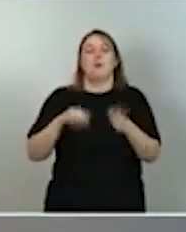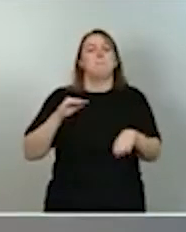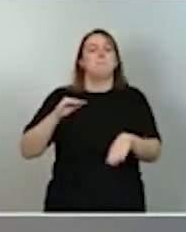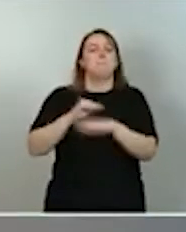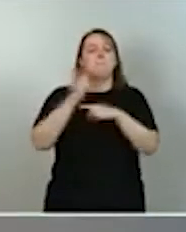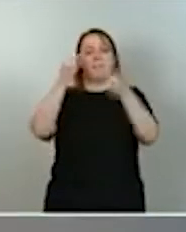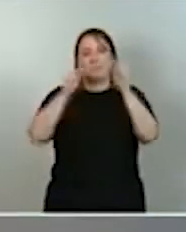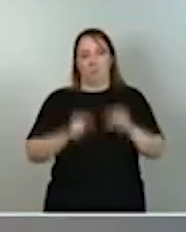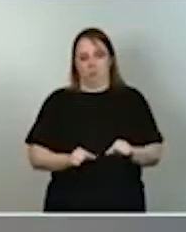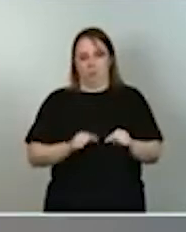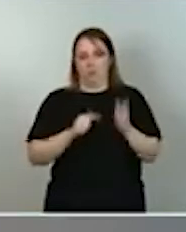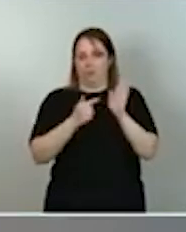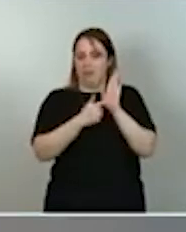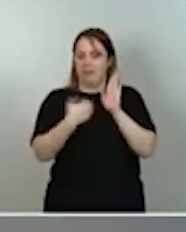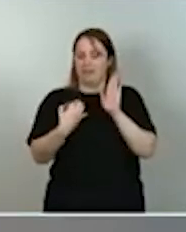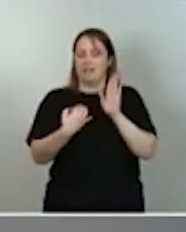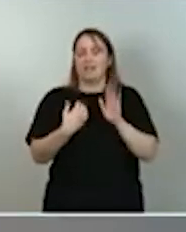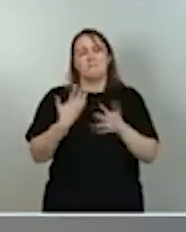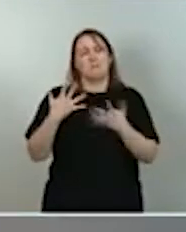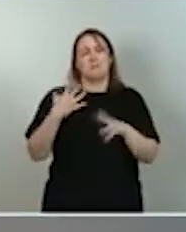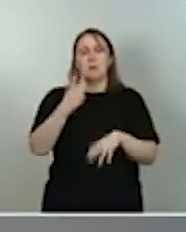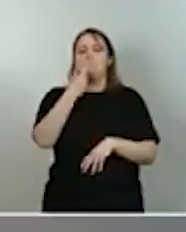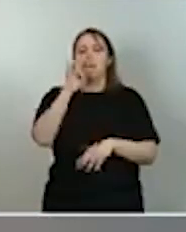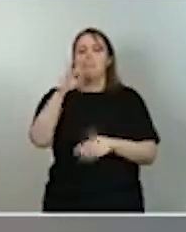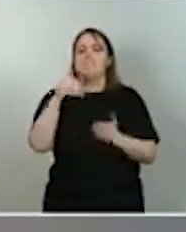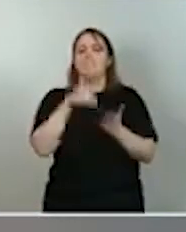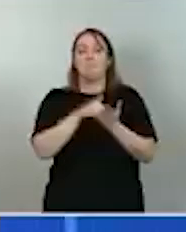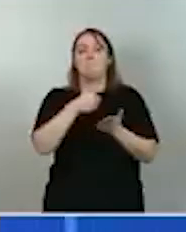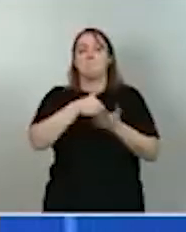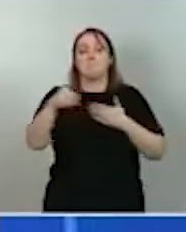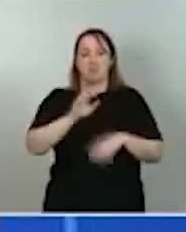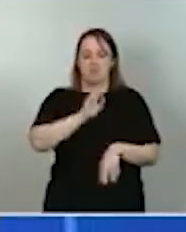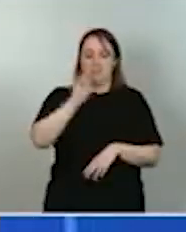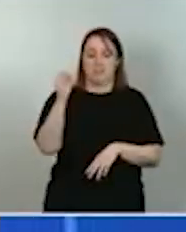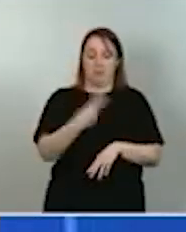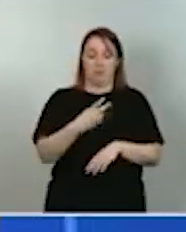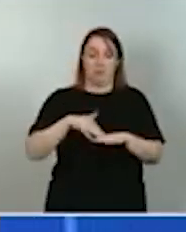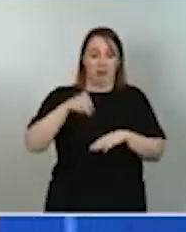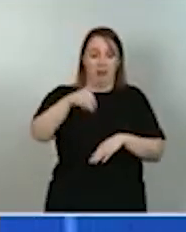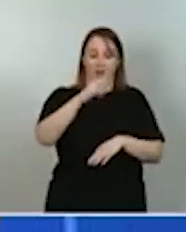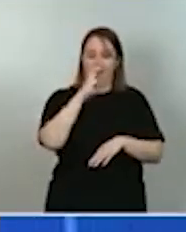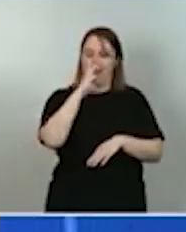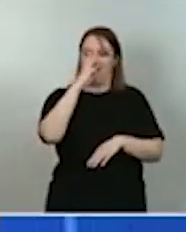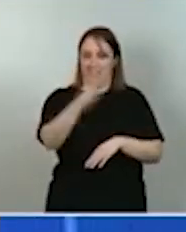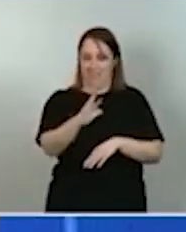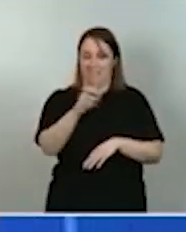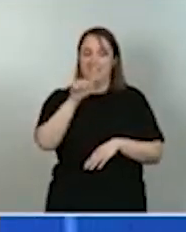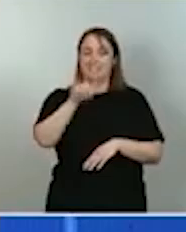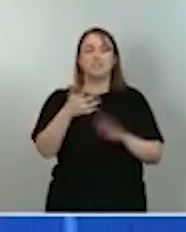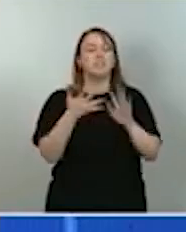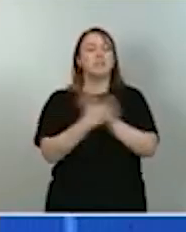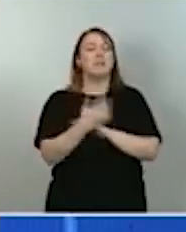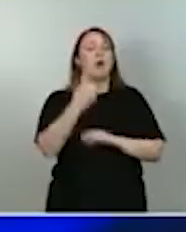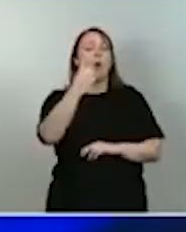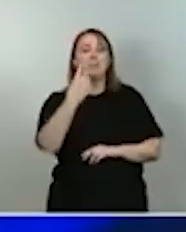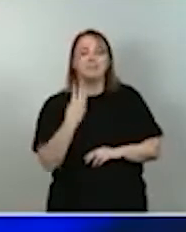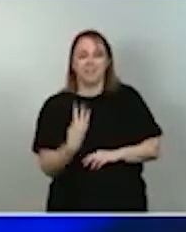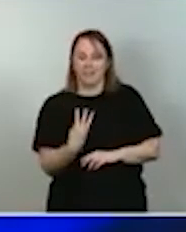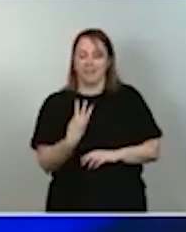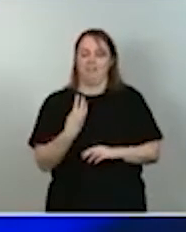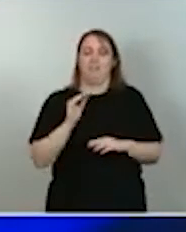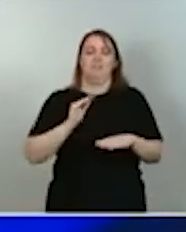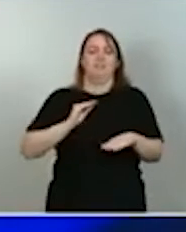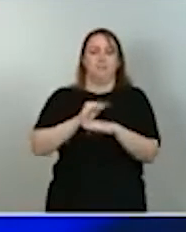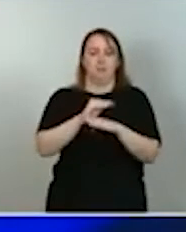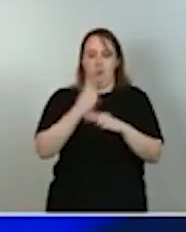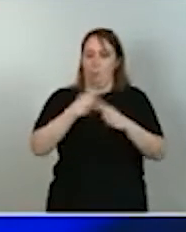Hablamos de unos 20.000 millones de euros para los próximos tres años, equivalentes a un tercio de la inversión pública prevista con las